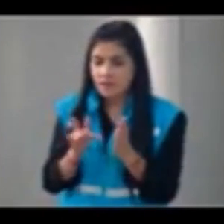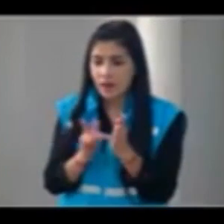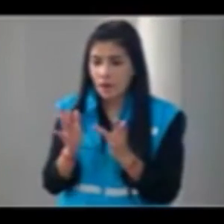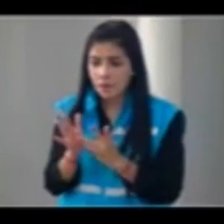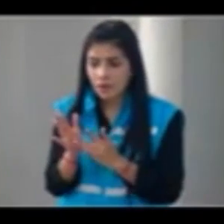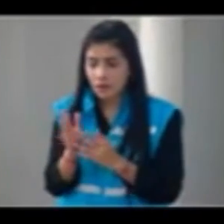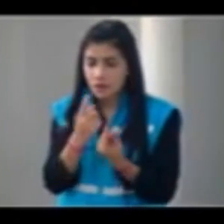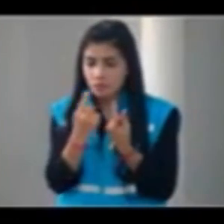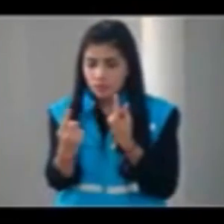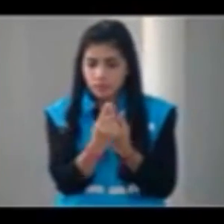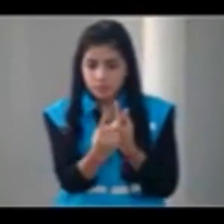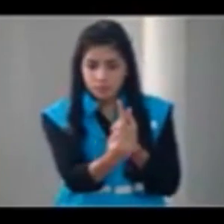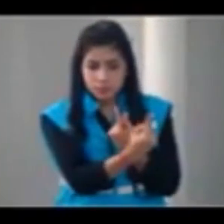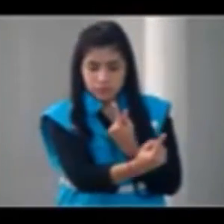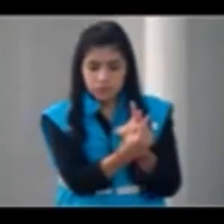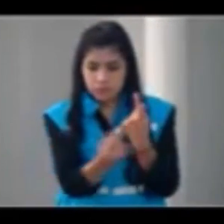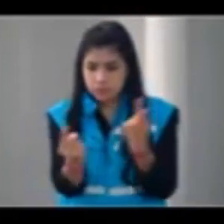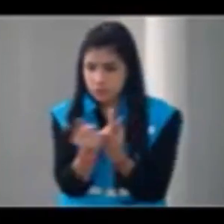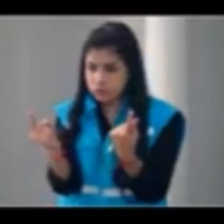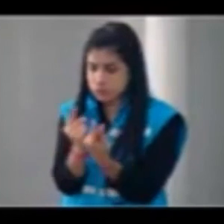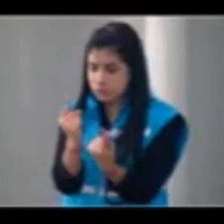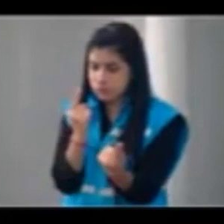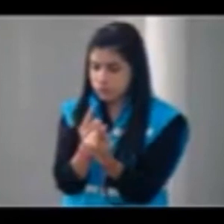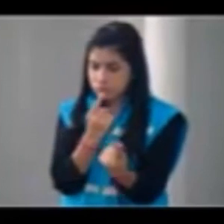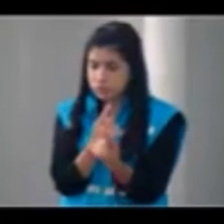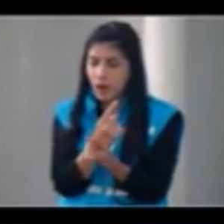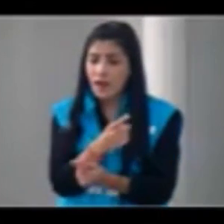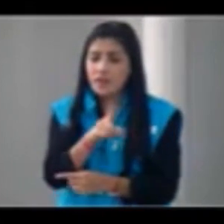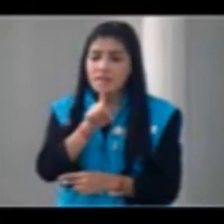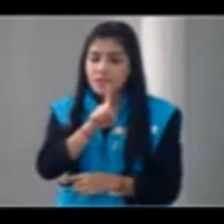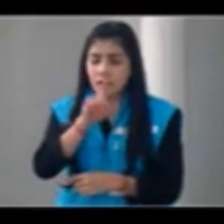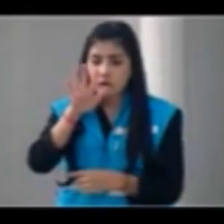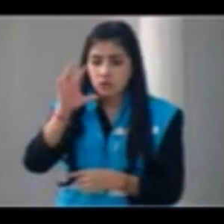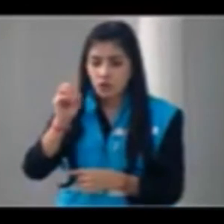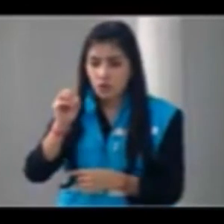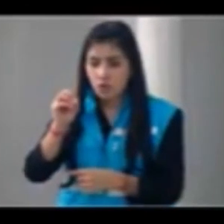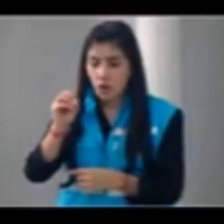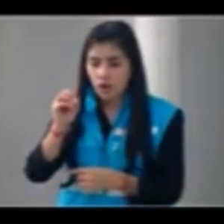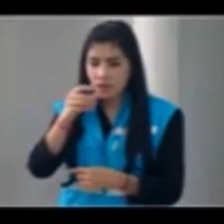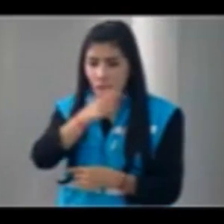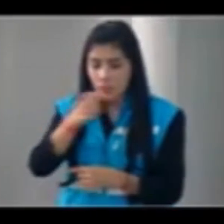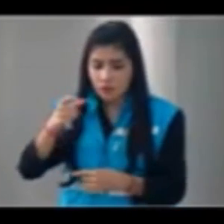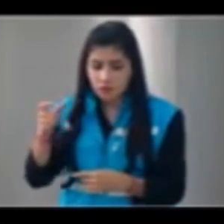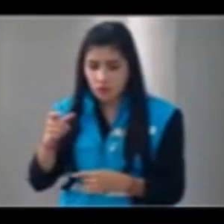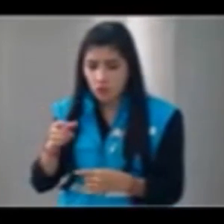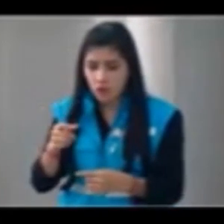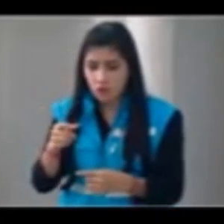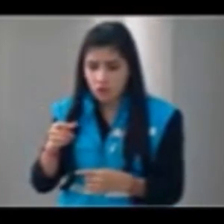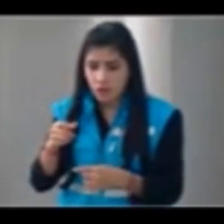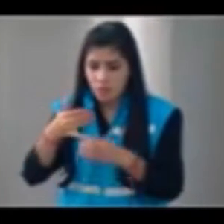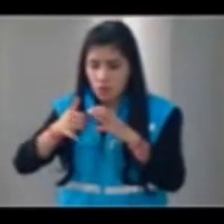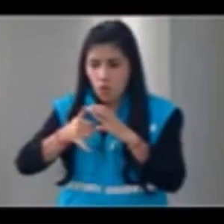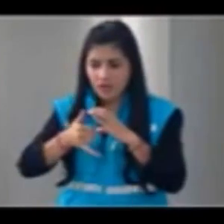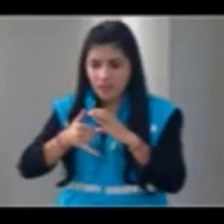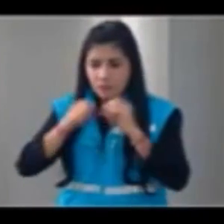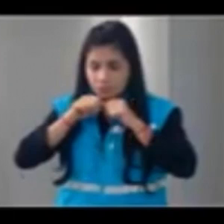distanciamiento eran estrictas, más de 150 personas fueron notificadas por un grupo de WhatsApp que debían volver a trabajar de manera